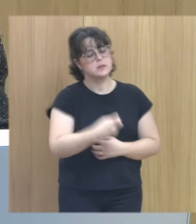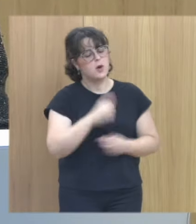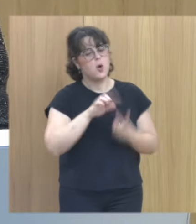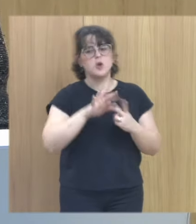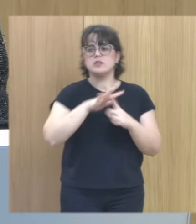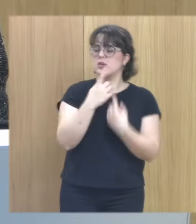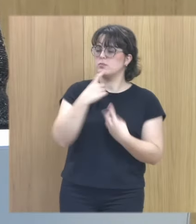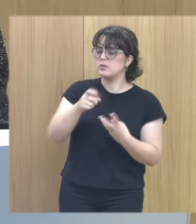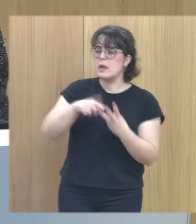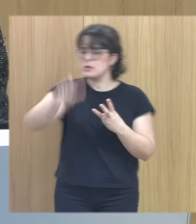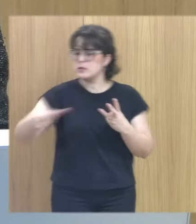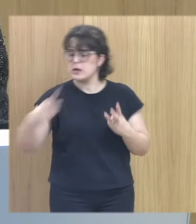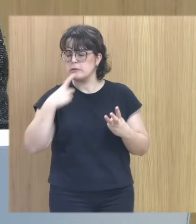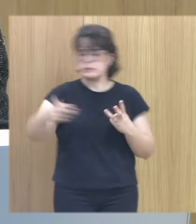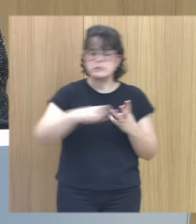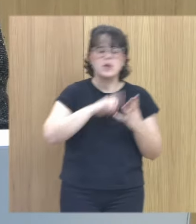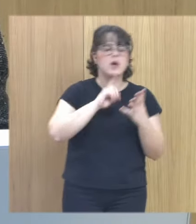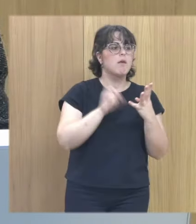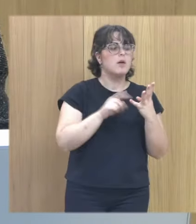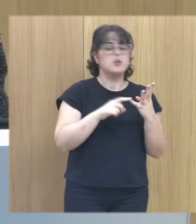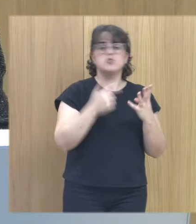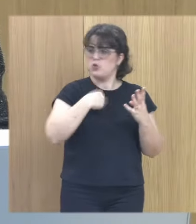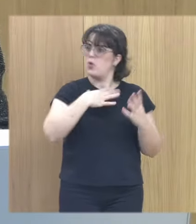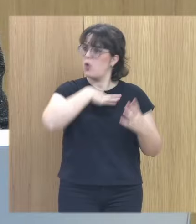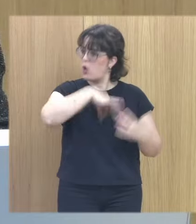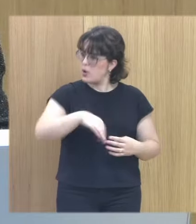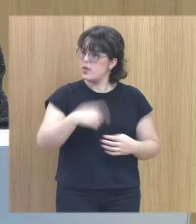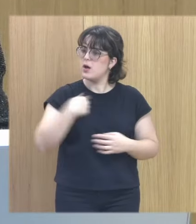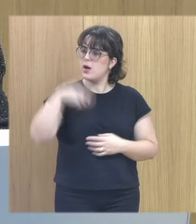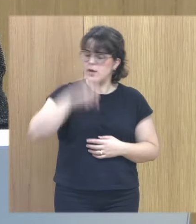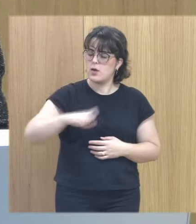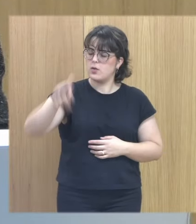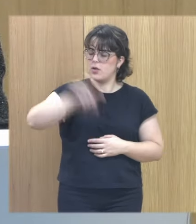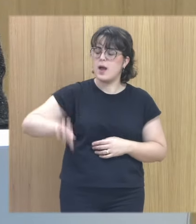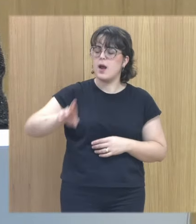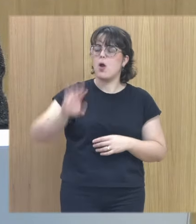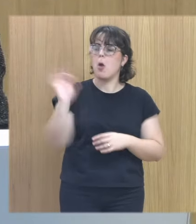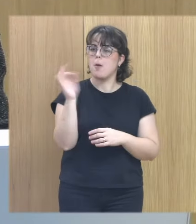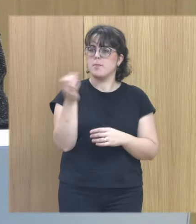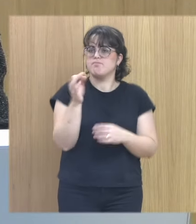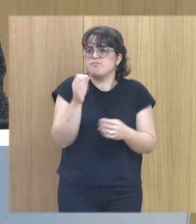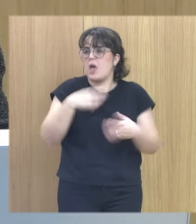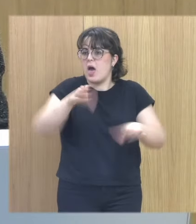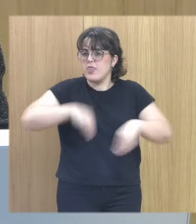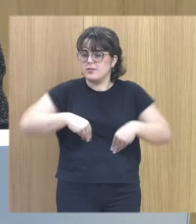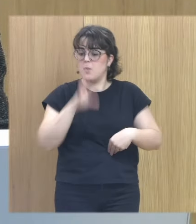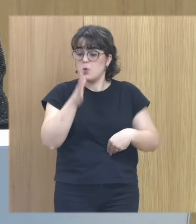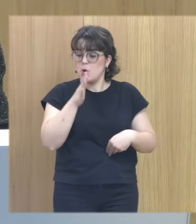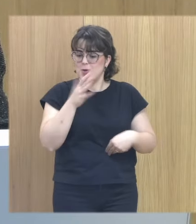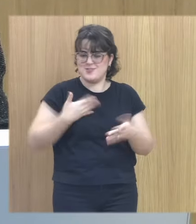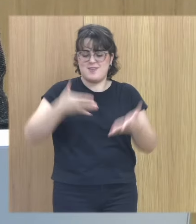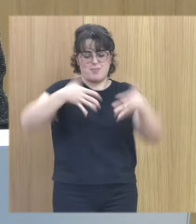personas que sean difíciles pero yo puedo abrirlo y volverlo a cerrar. ¿Por qué? Porque está integrado. La integración es